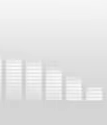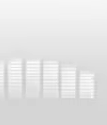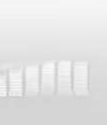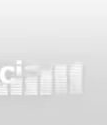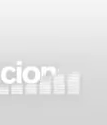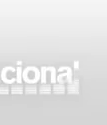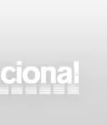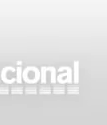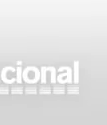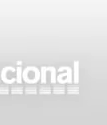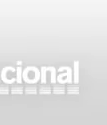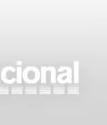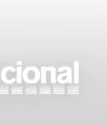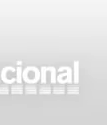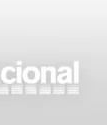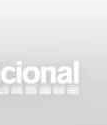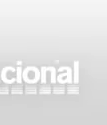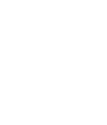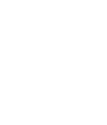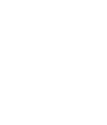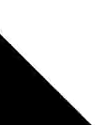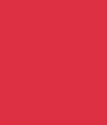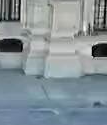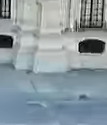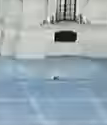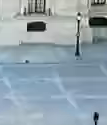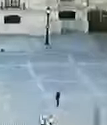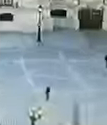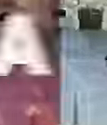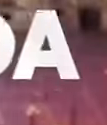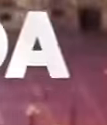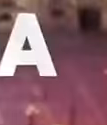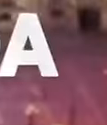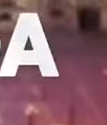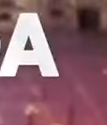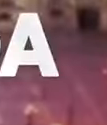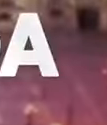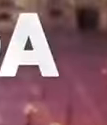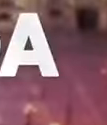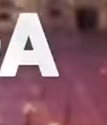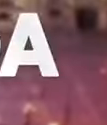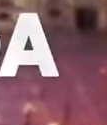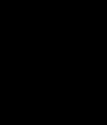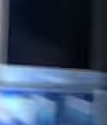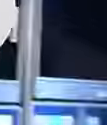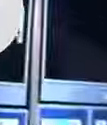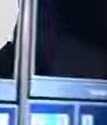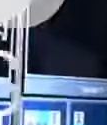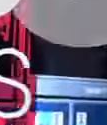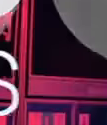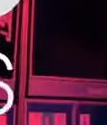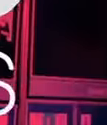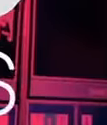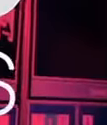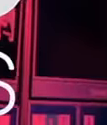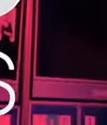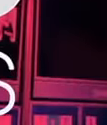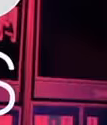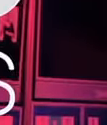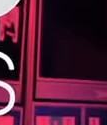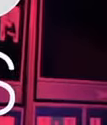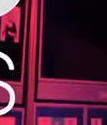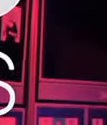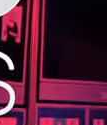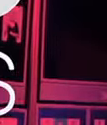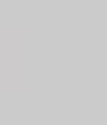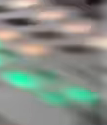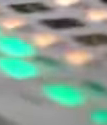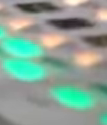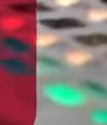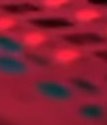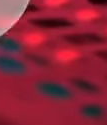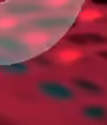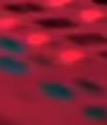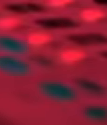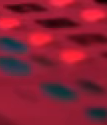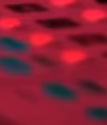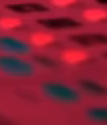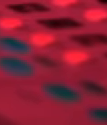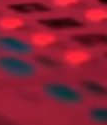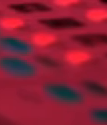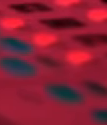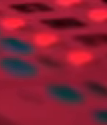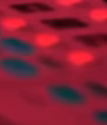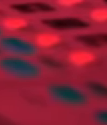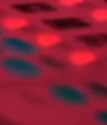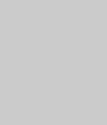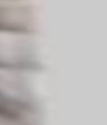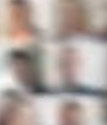TV Perú Noticias y Radio Nacional, decimos misión cumplida. Seis mil minutos en televisión y ciento treinta